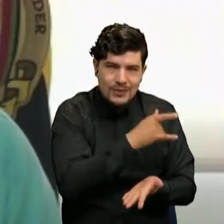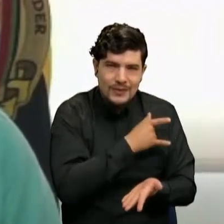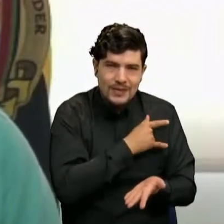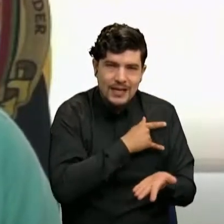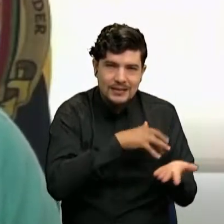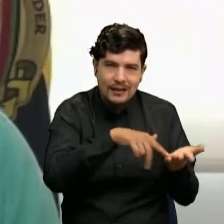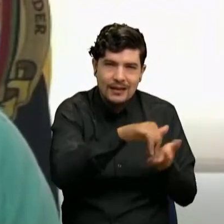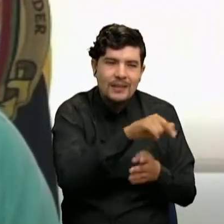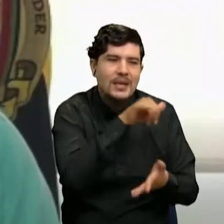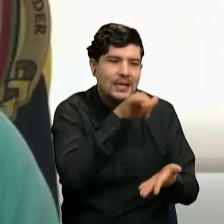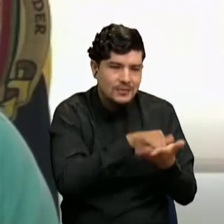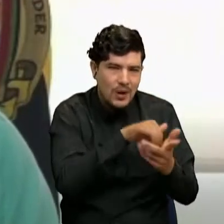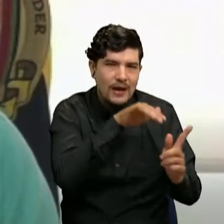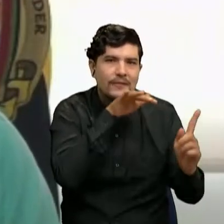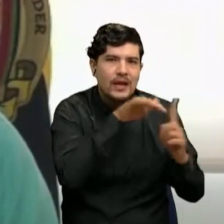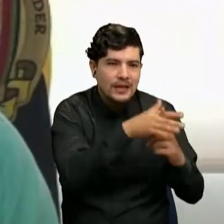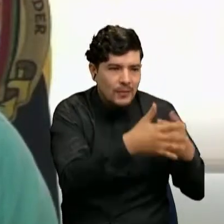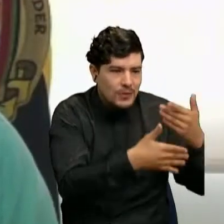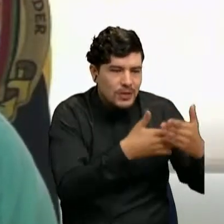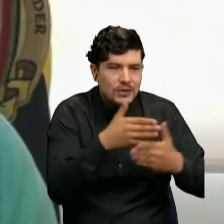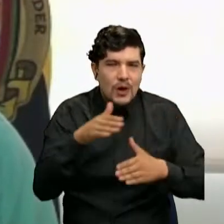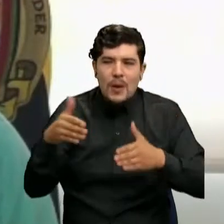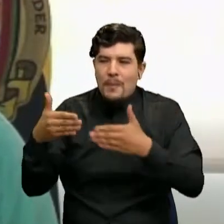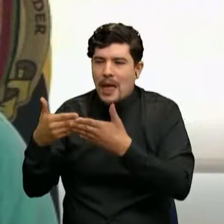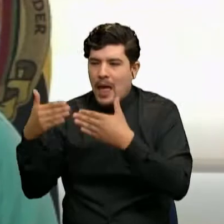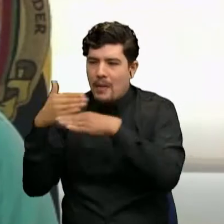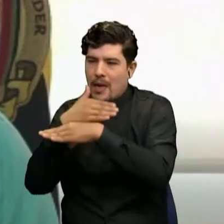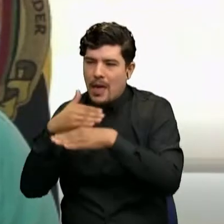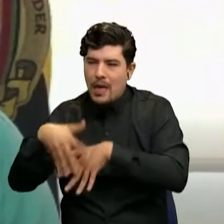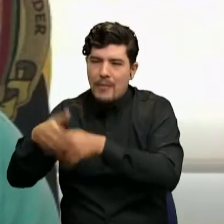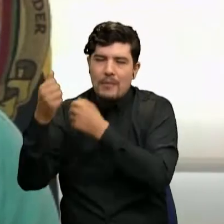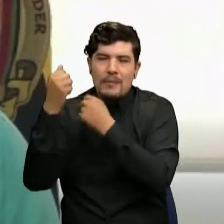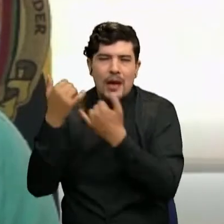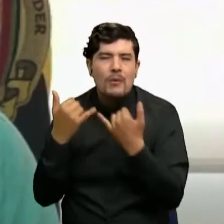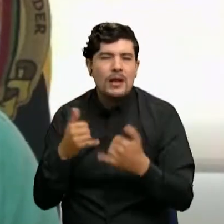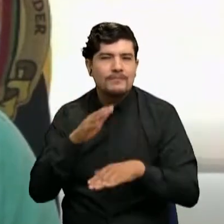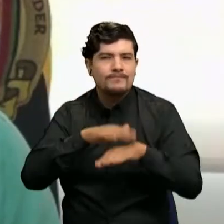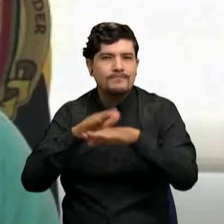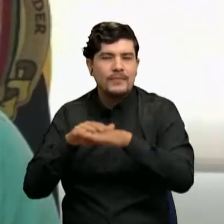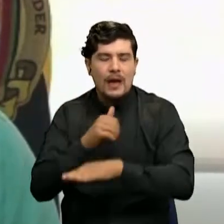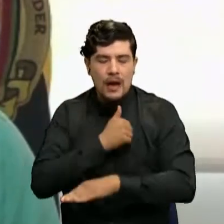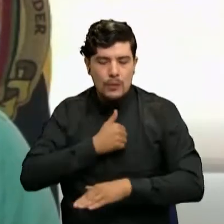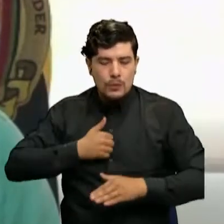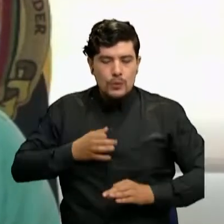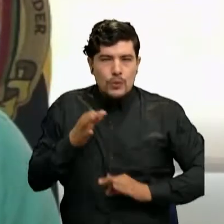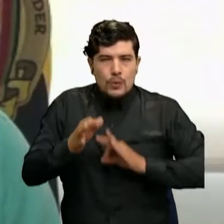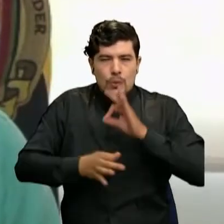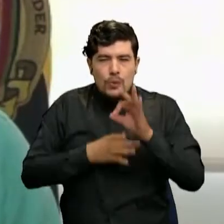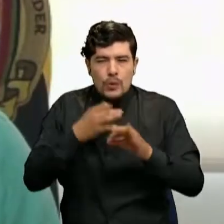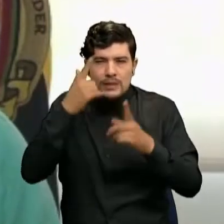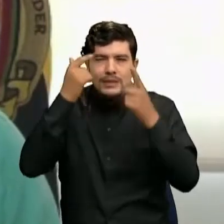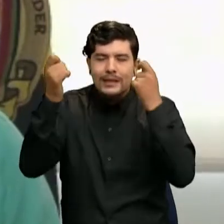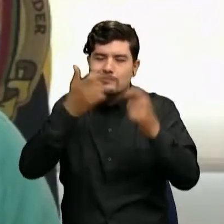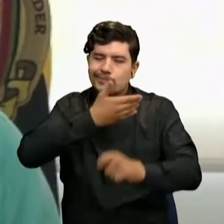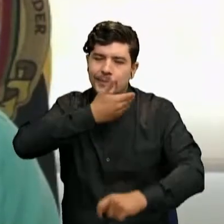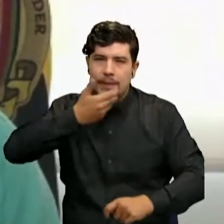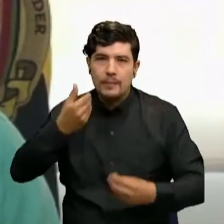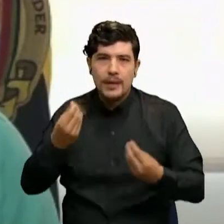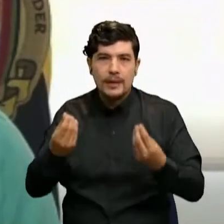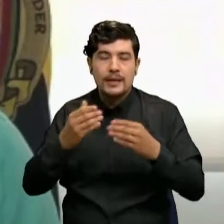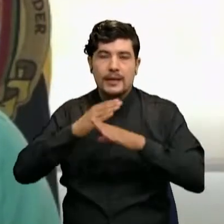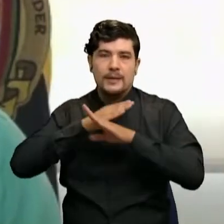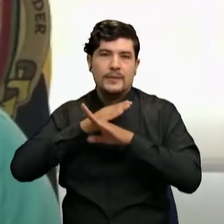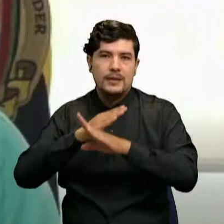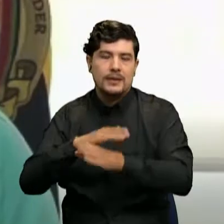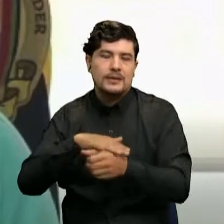Entonces, aquí el llamado es actuar con mucha responsabilidad, el autocuidado va a ser la mejor estrategia para poder combatir frente a una